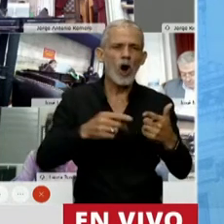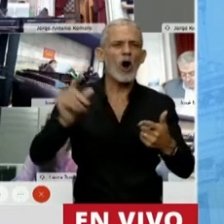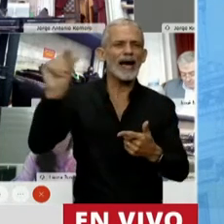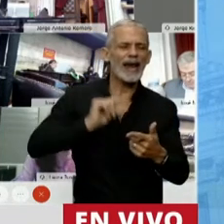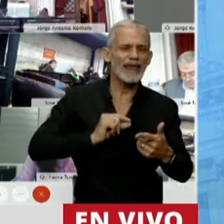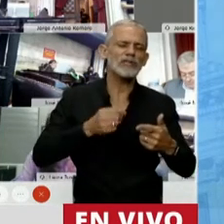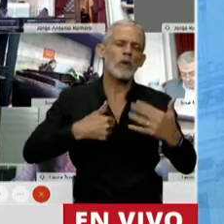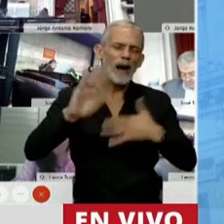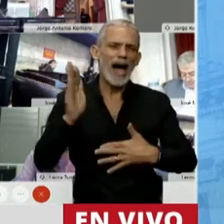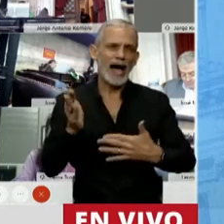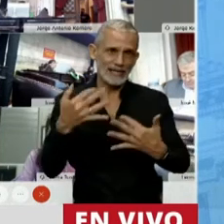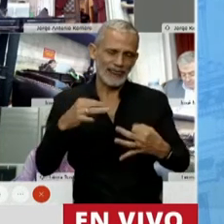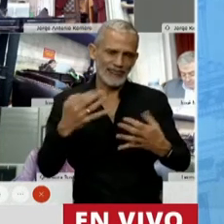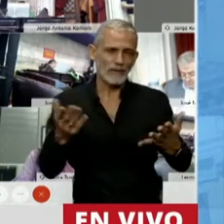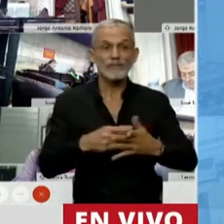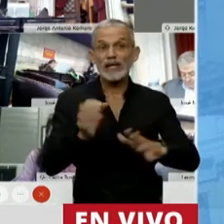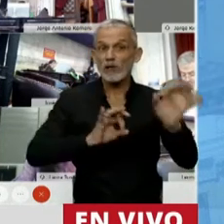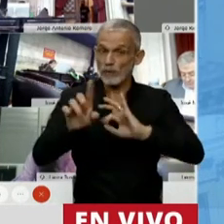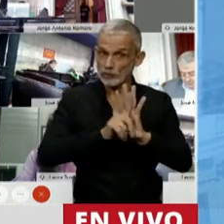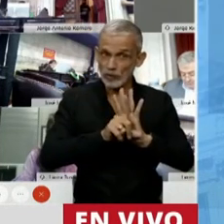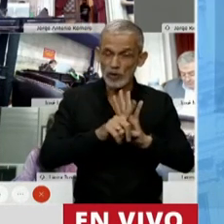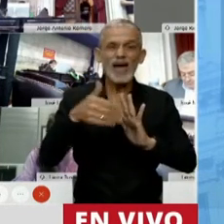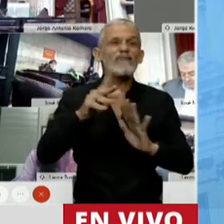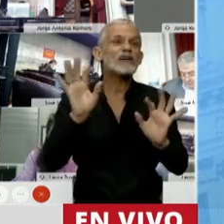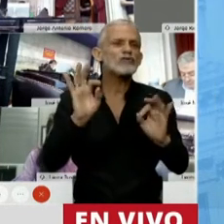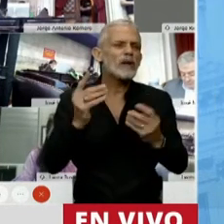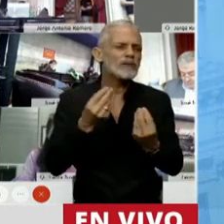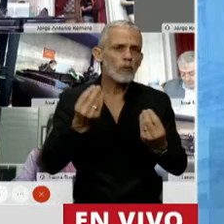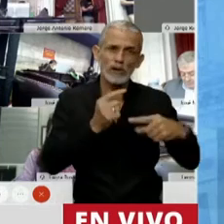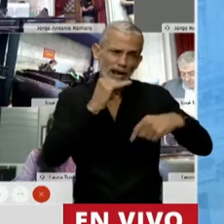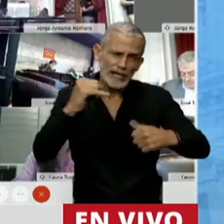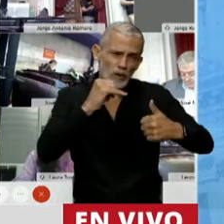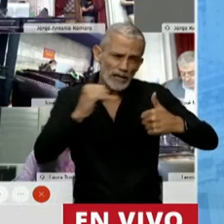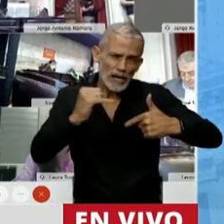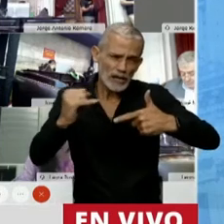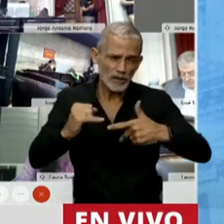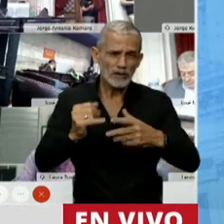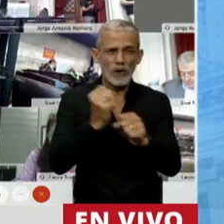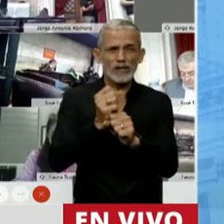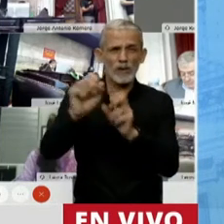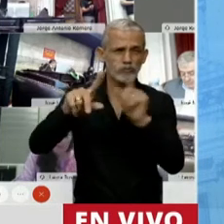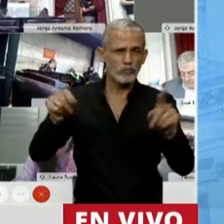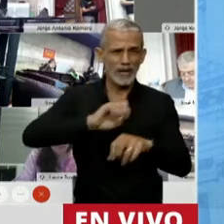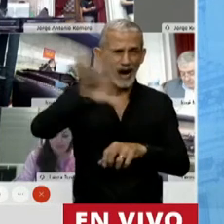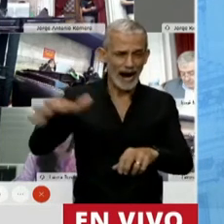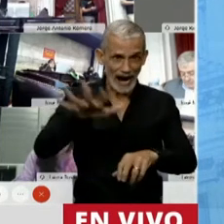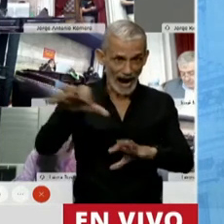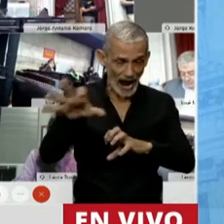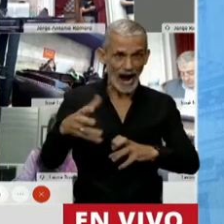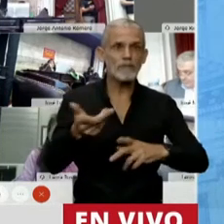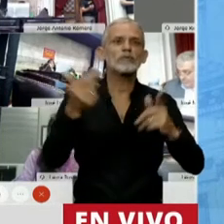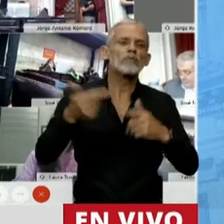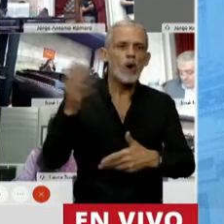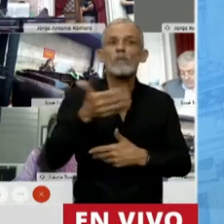crédito, etc. Considero que este proyecto va a provocar solamente efectos negativos en la actividad agropecuaria, lo que implicará